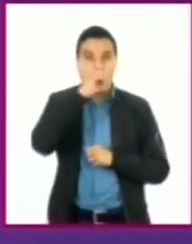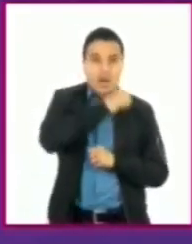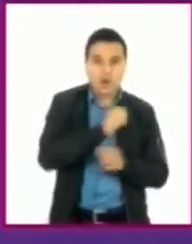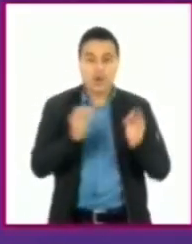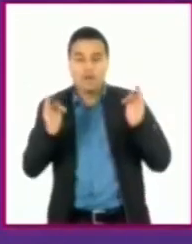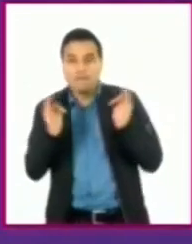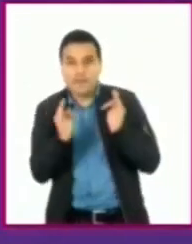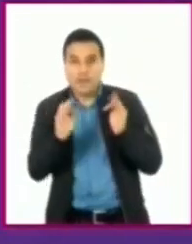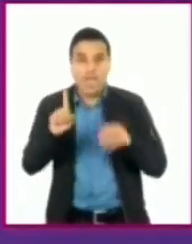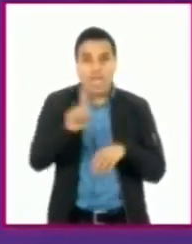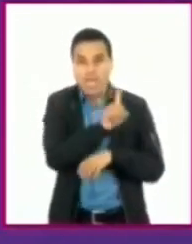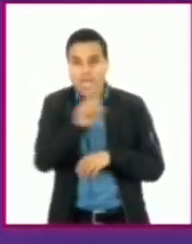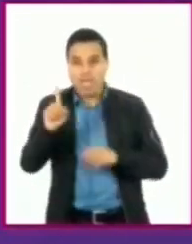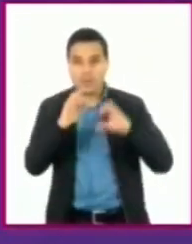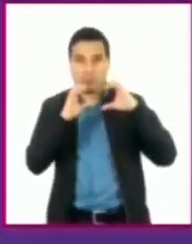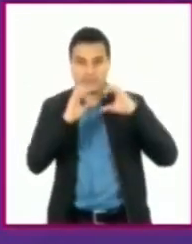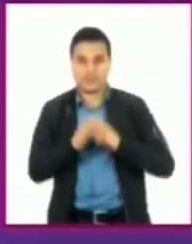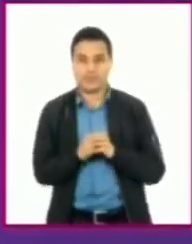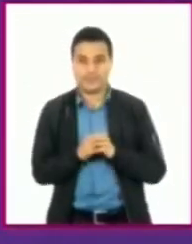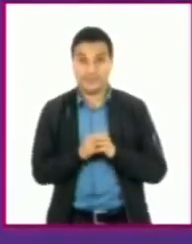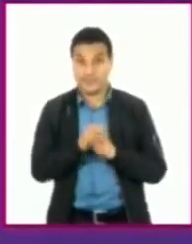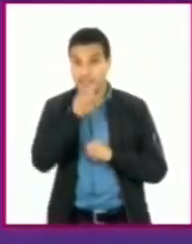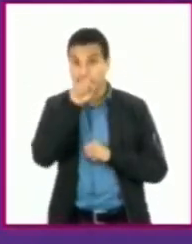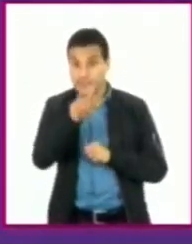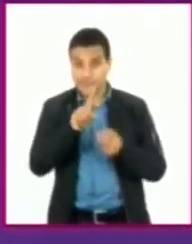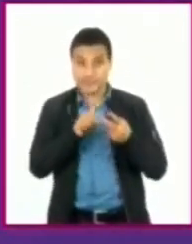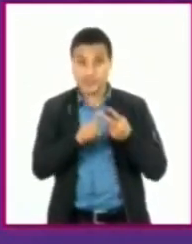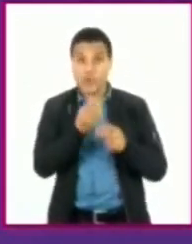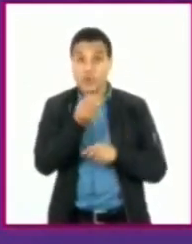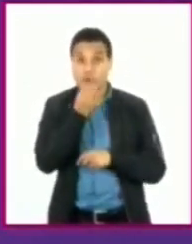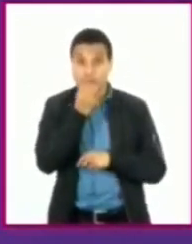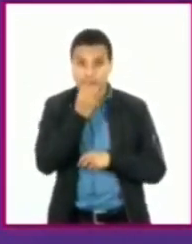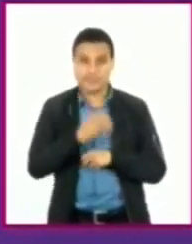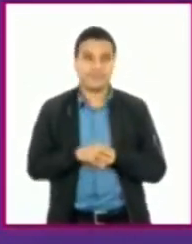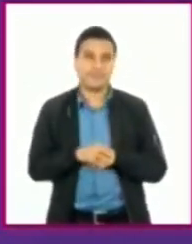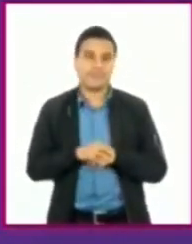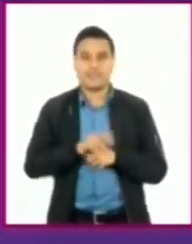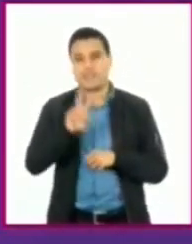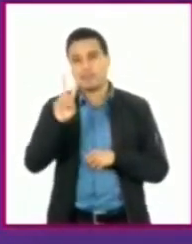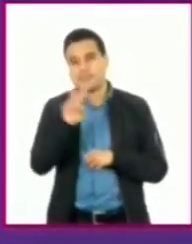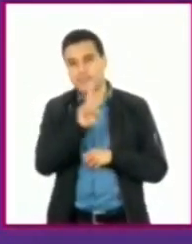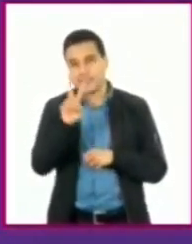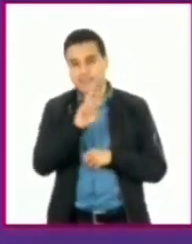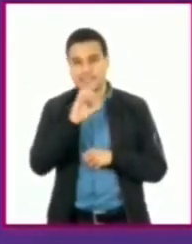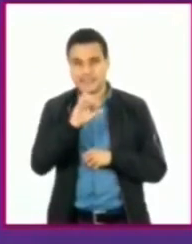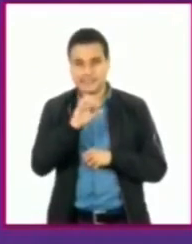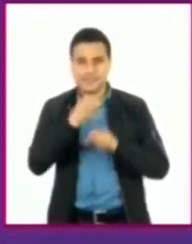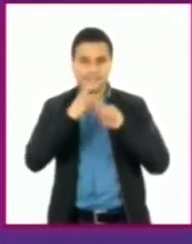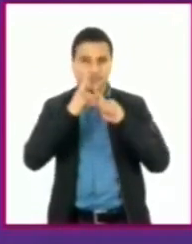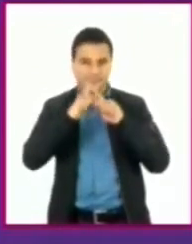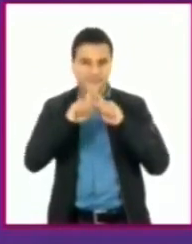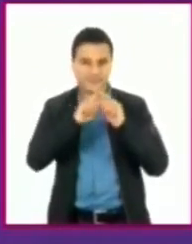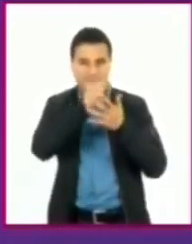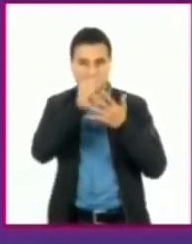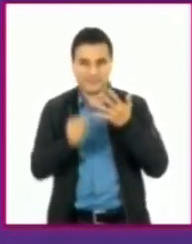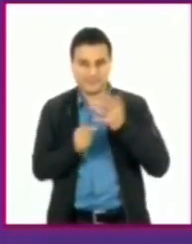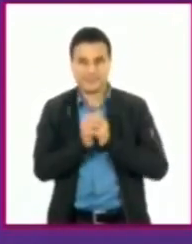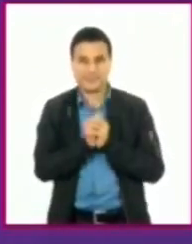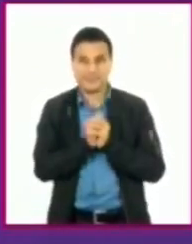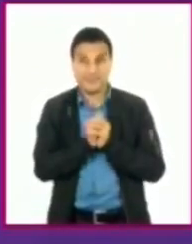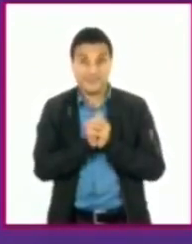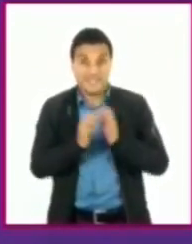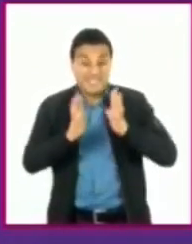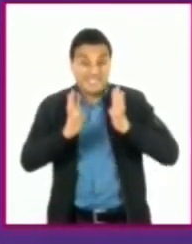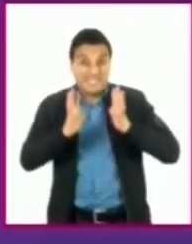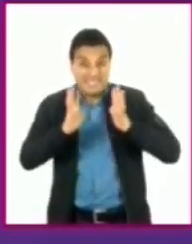y en alimentación siempre se ha recomendado mucho el uso de cítricos, lo vitamina C o este tipo de cosas, que aunque no está demostrado